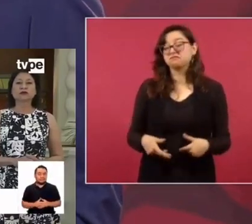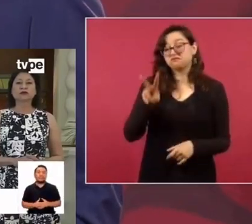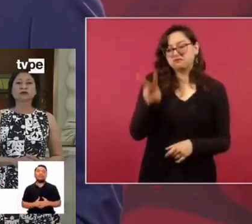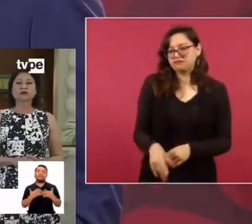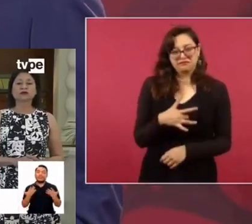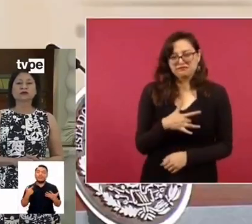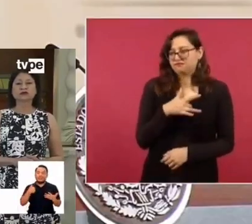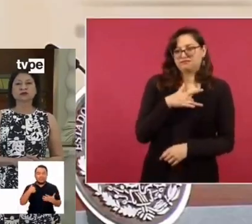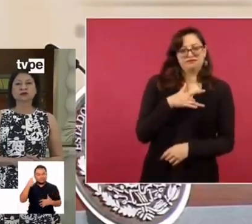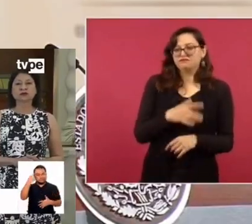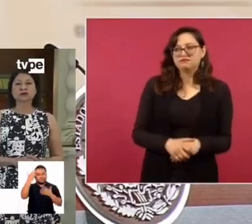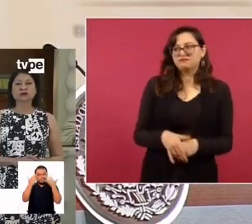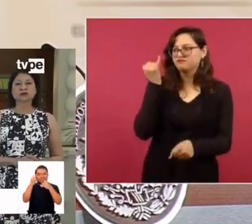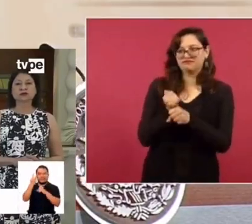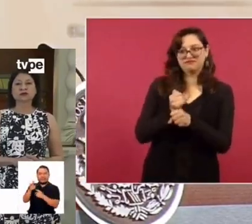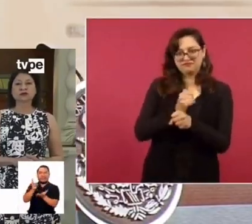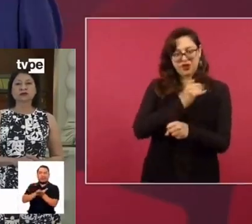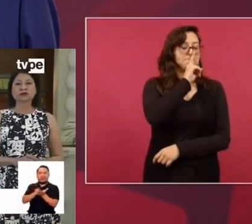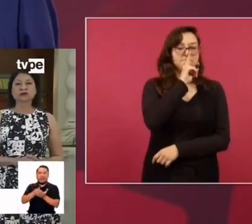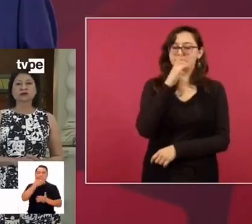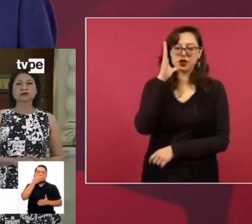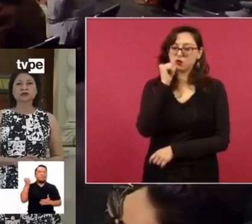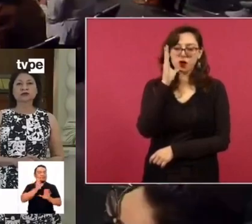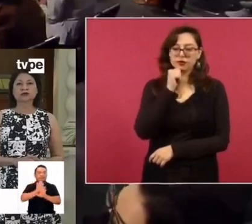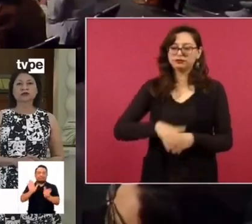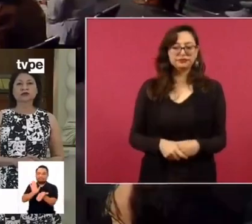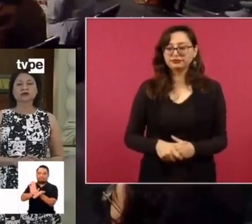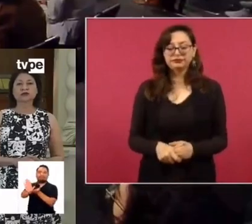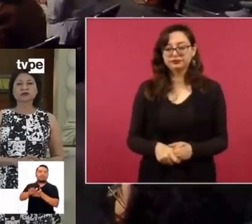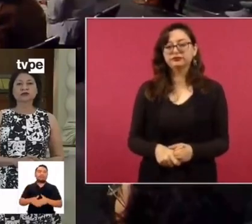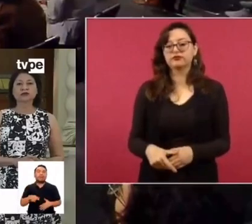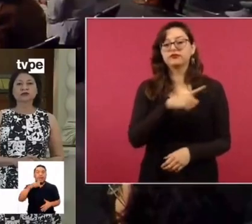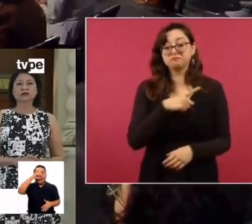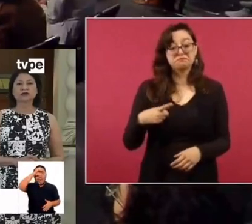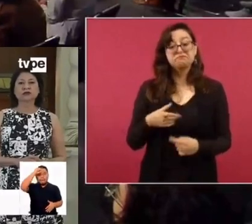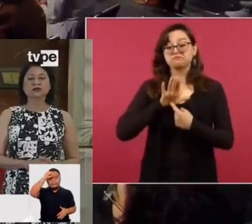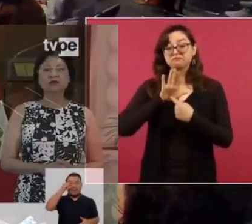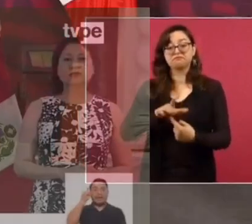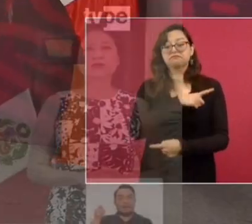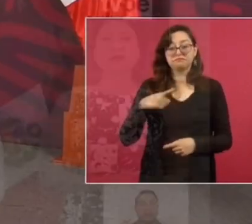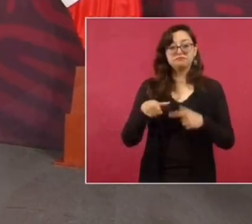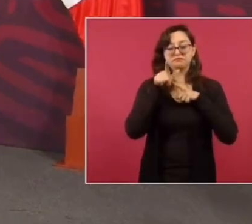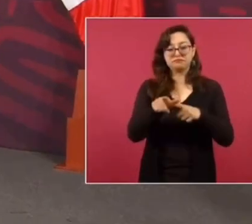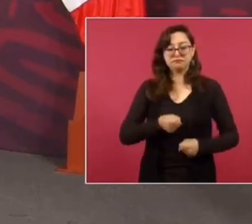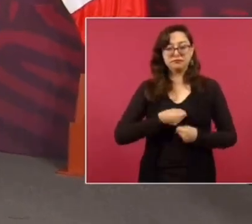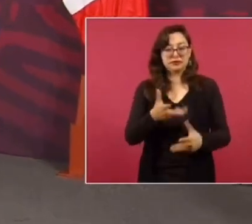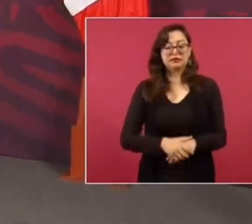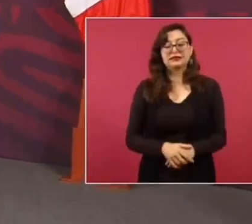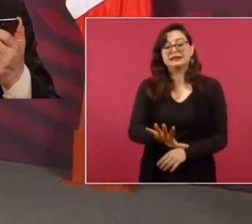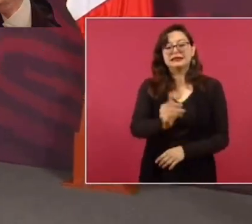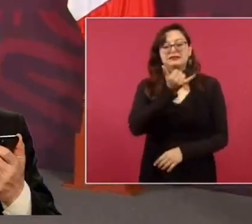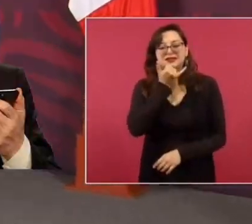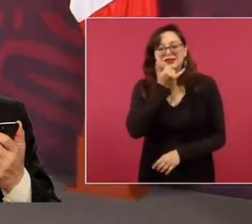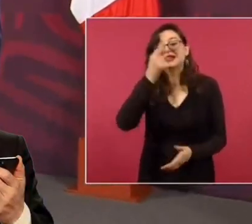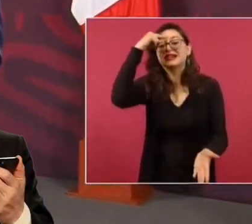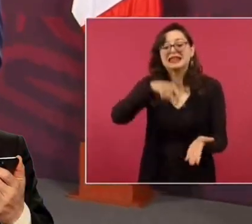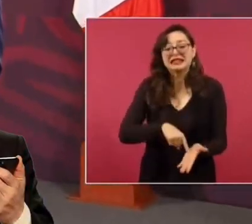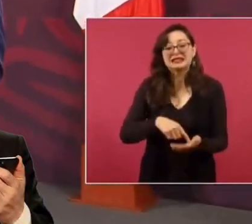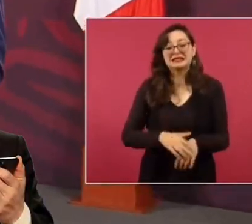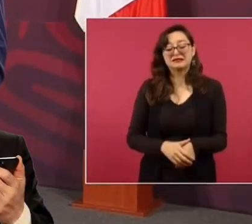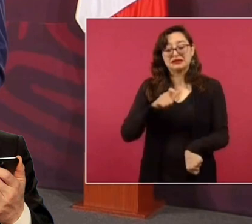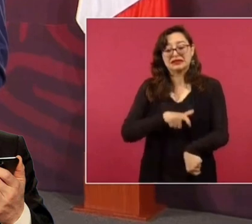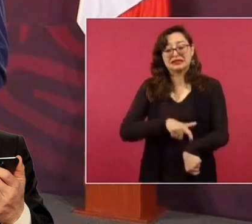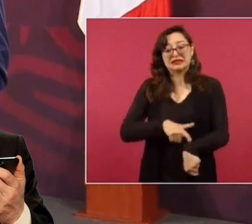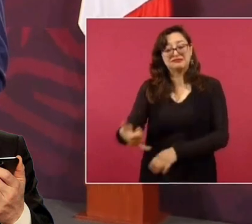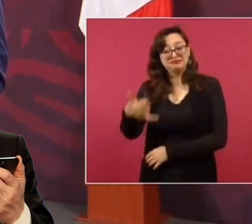es una gran injusticia, no se puede uno quedar callado. Y lo vamos a seguir haciendo. ¿Saben que tengo una llamada? Ya con eso